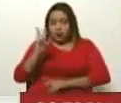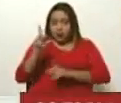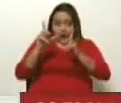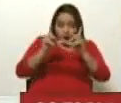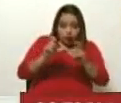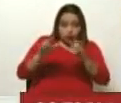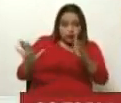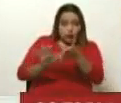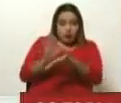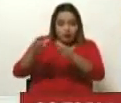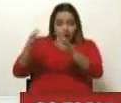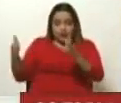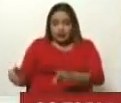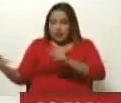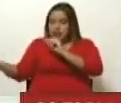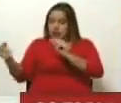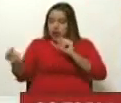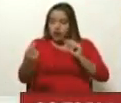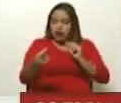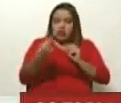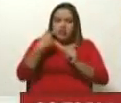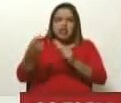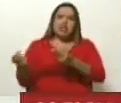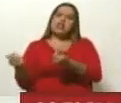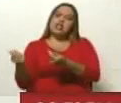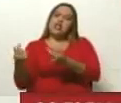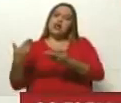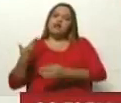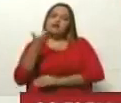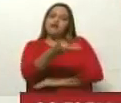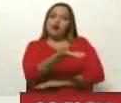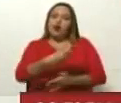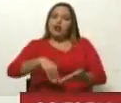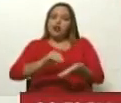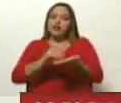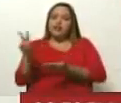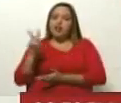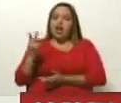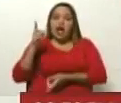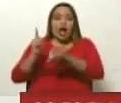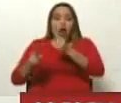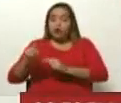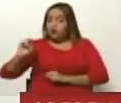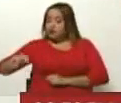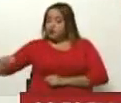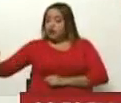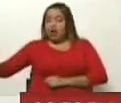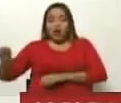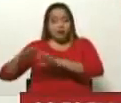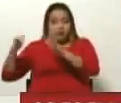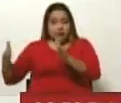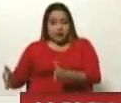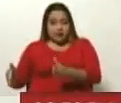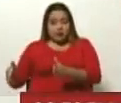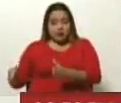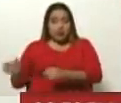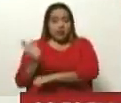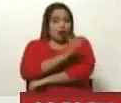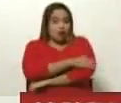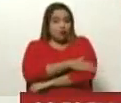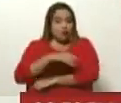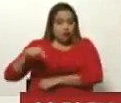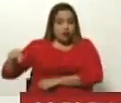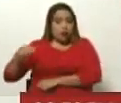la mesa de diálogo y cuando hablamos del dinero que se devuelve a Venezuela, es que algunos de los que están sentados en esa mesa por parte de la oposición